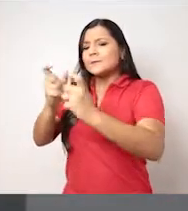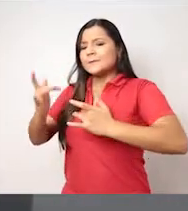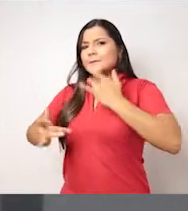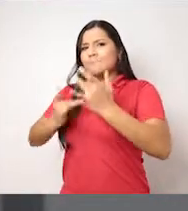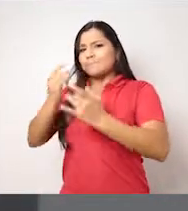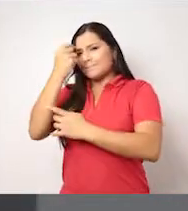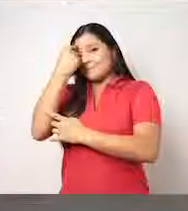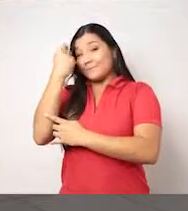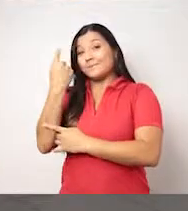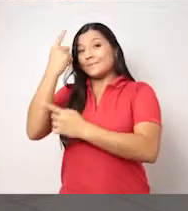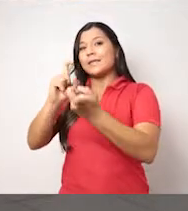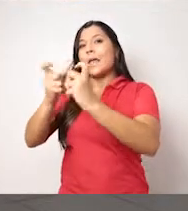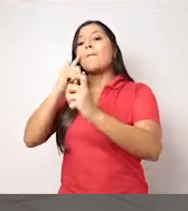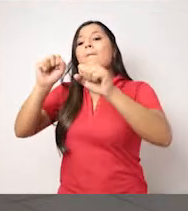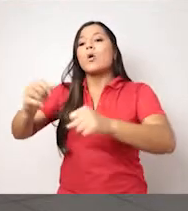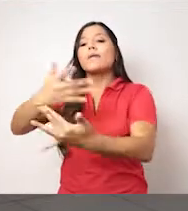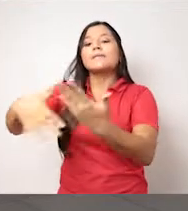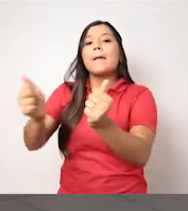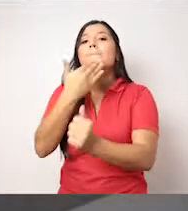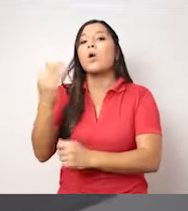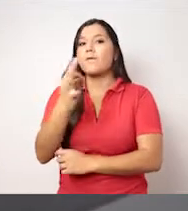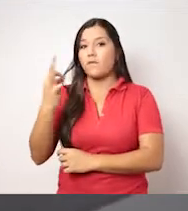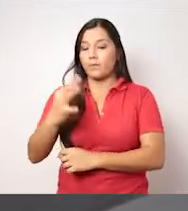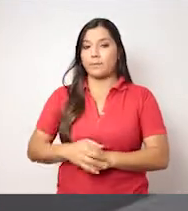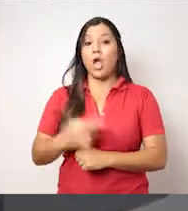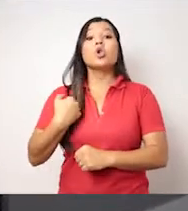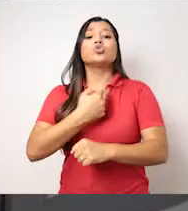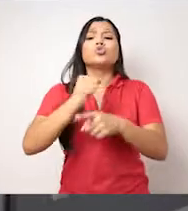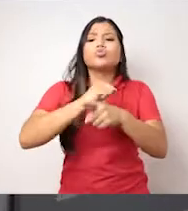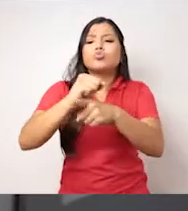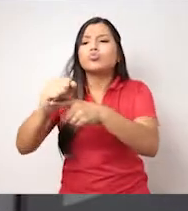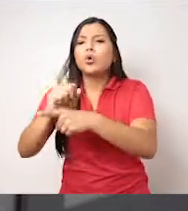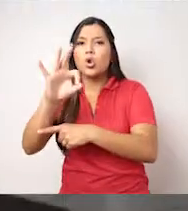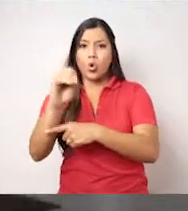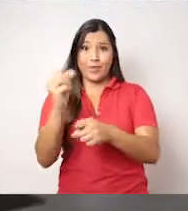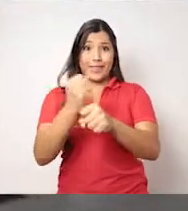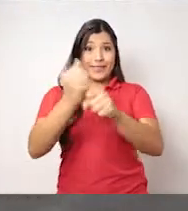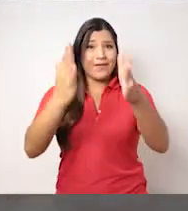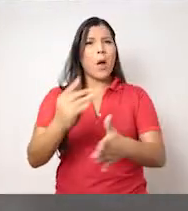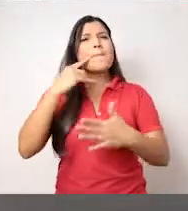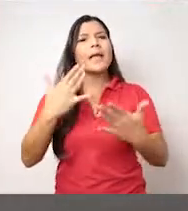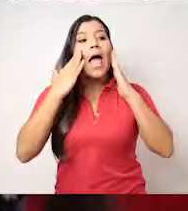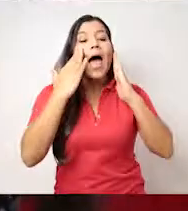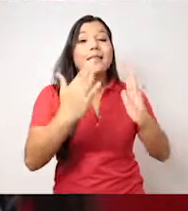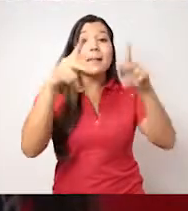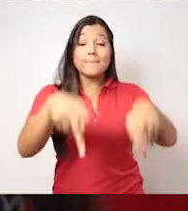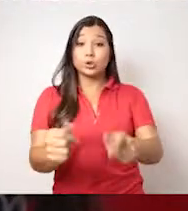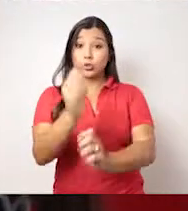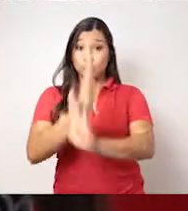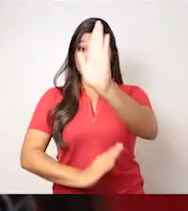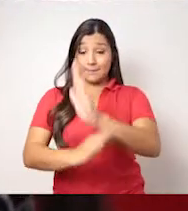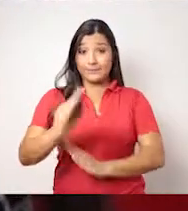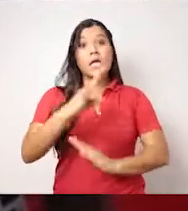para que pueda interactuar de la mejor manera con ellos y ellas. Hemos capacitado a más de 90 colaboradores para que atiendan a personas con